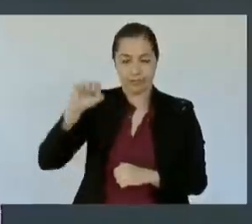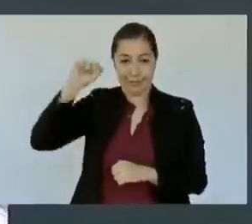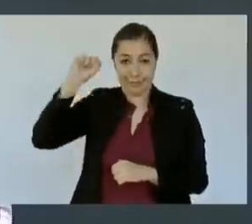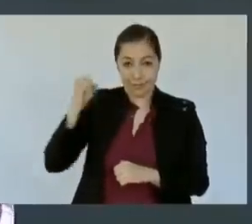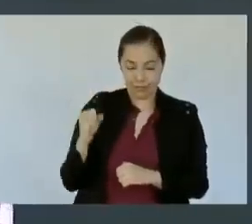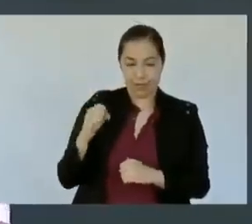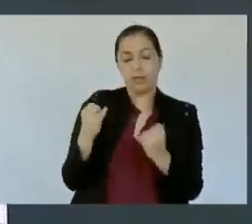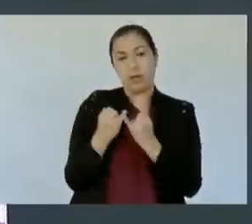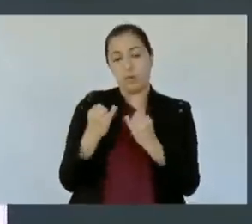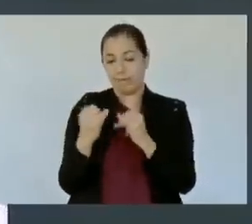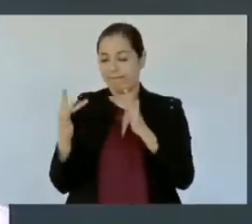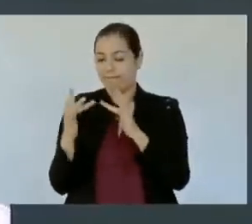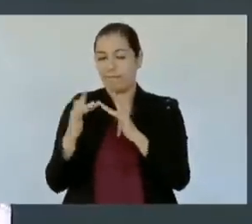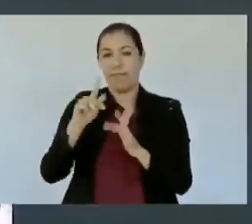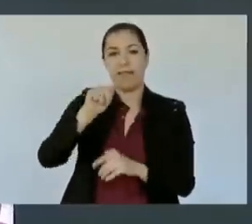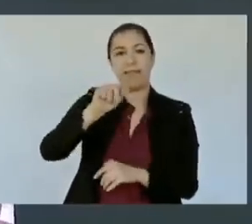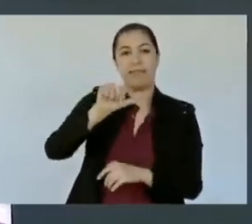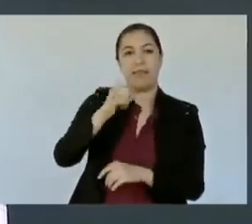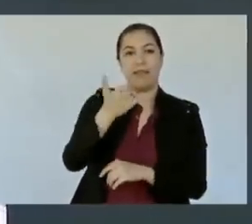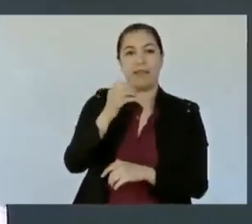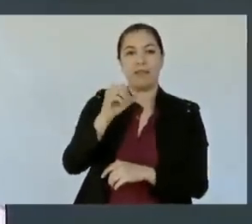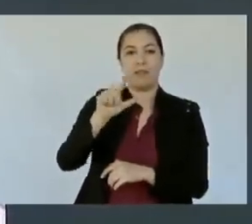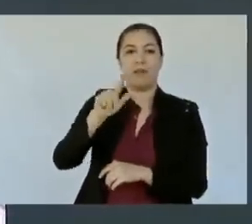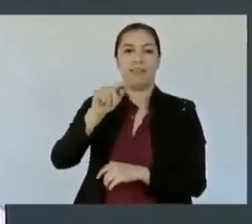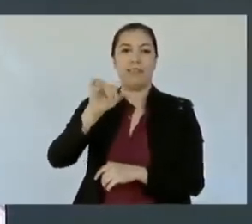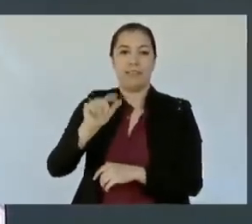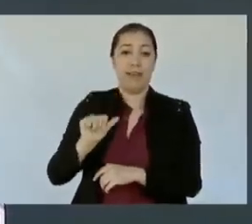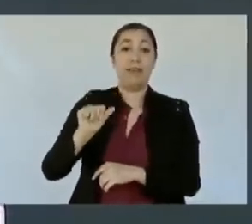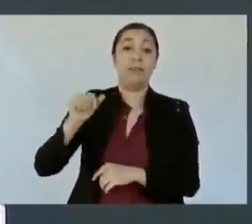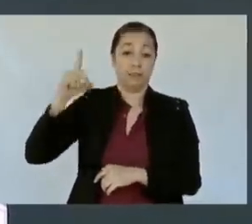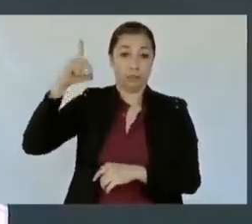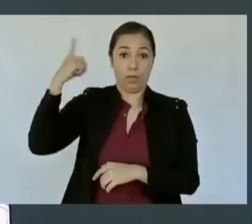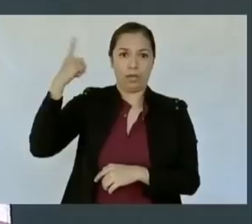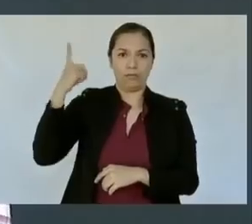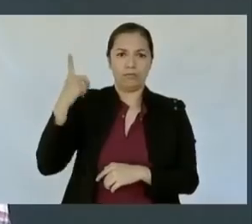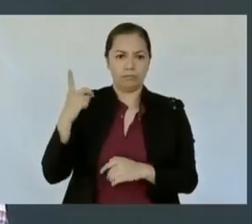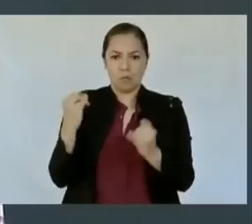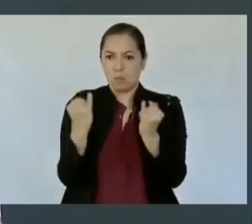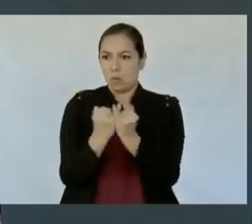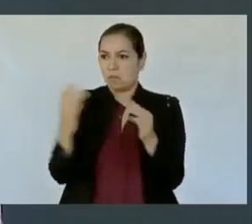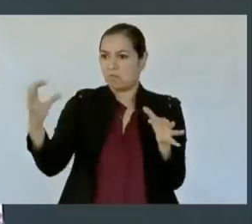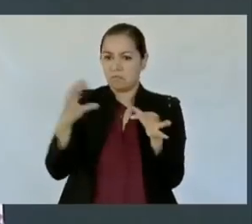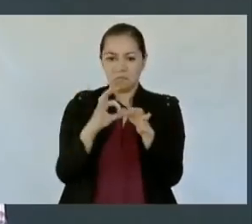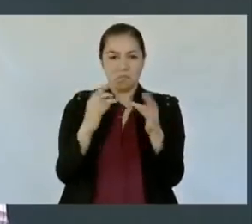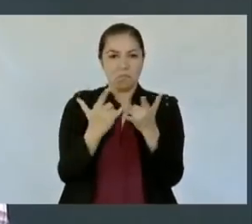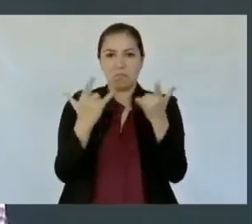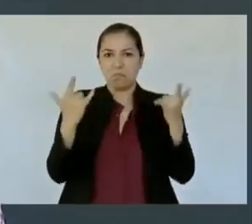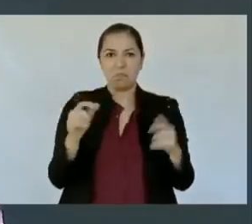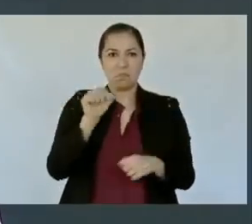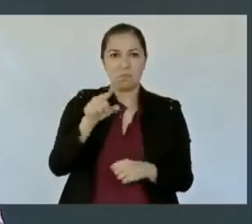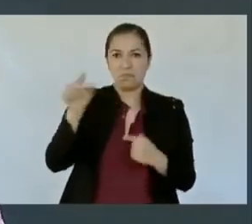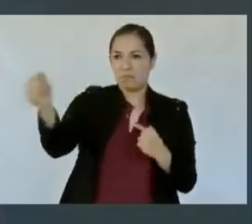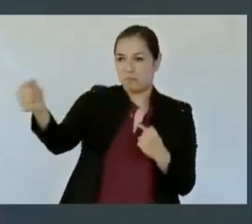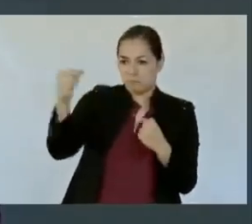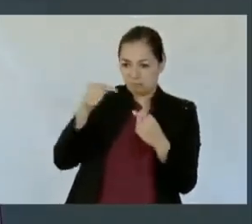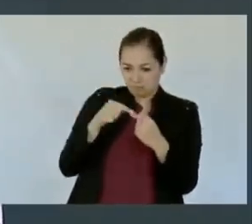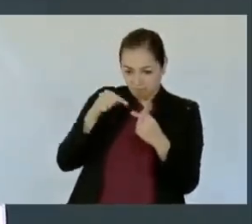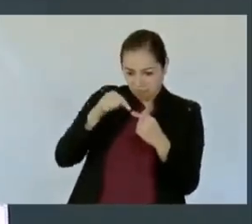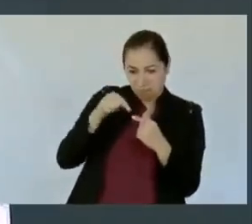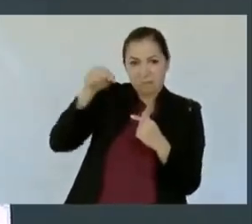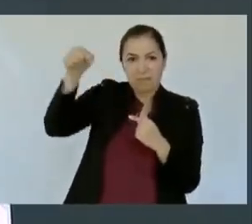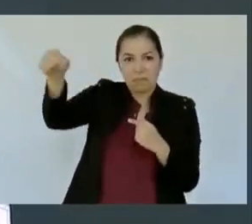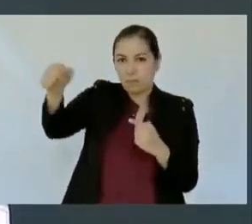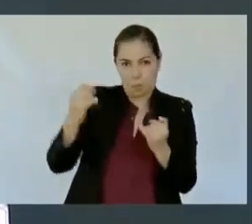y Tayoltita, Durango, comparten una misma historia. De allá para acá y de aquí para allá,